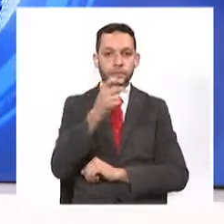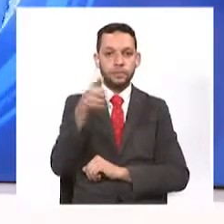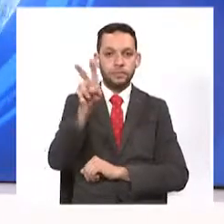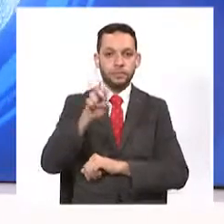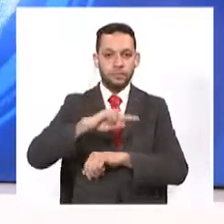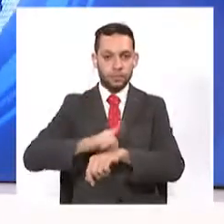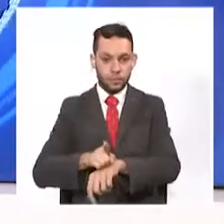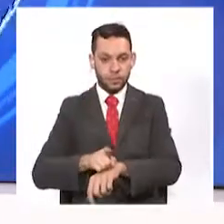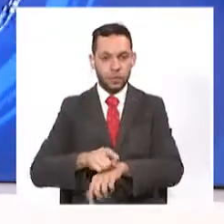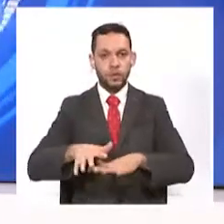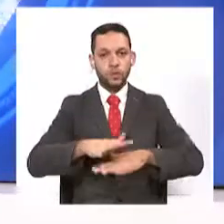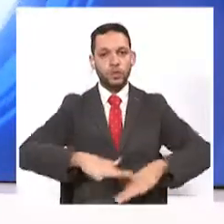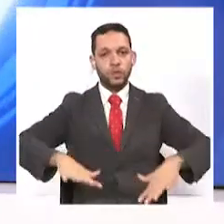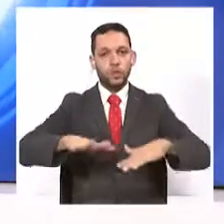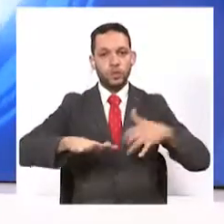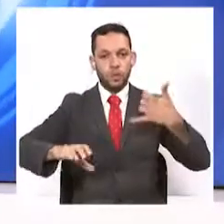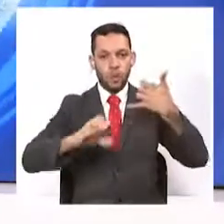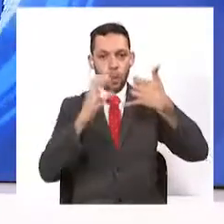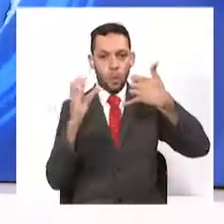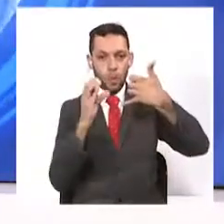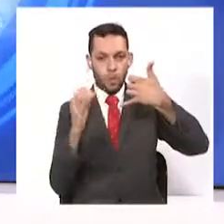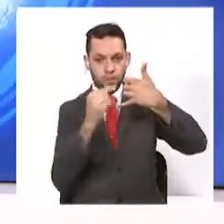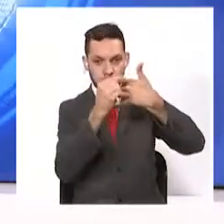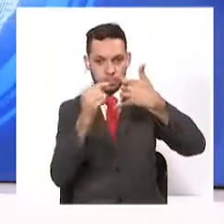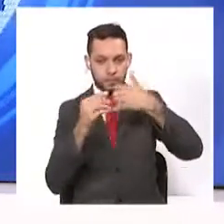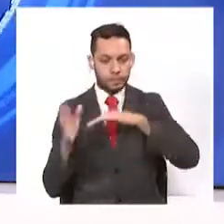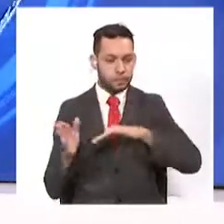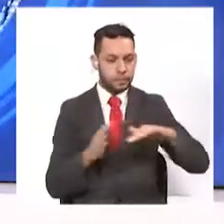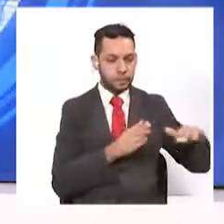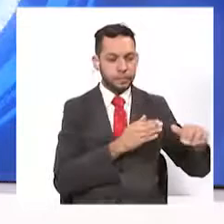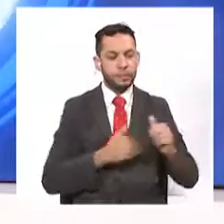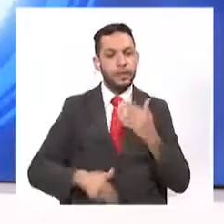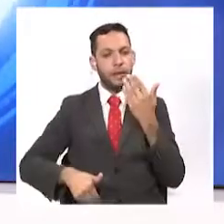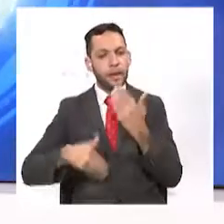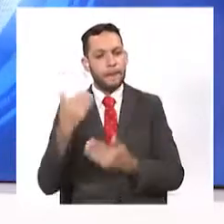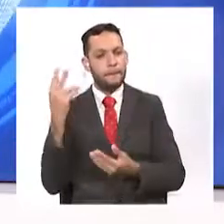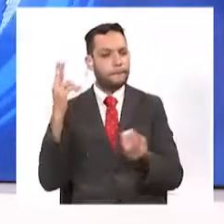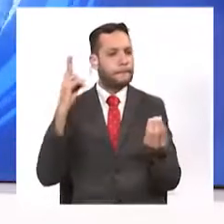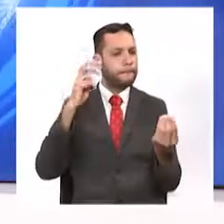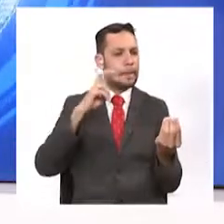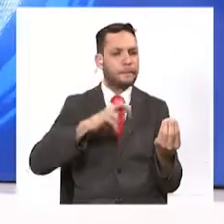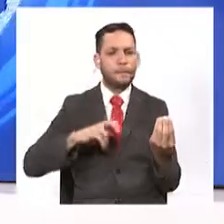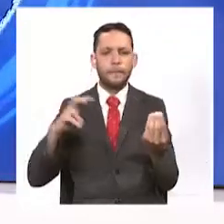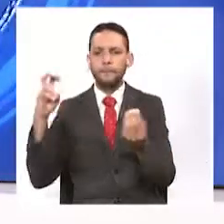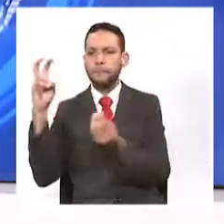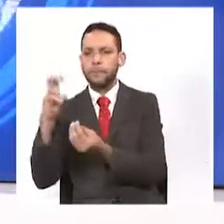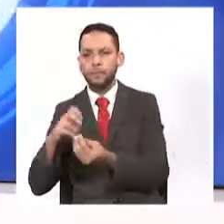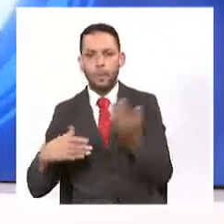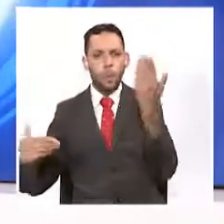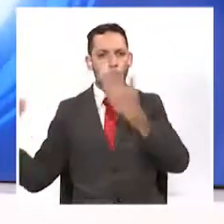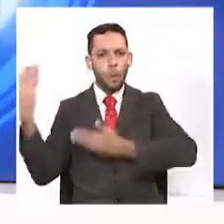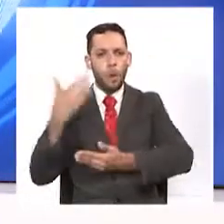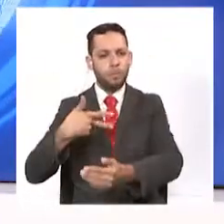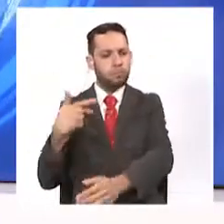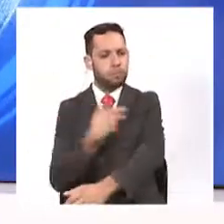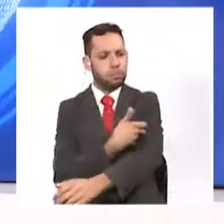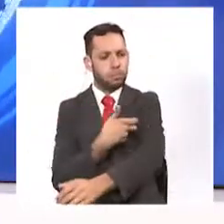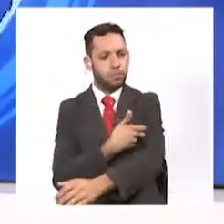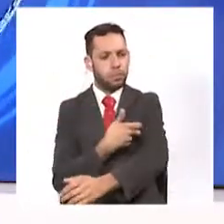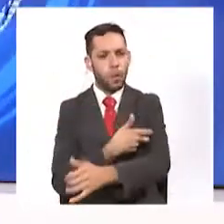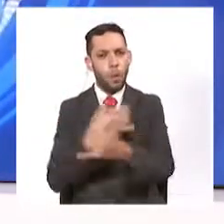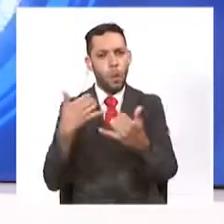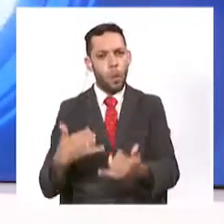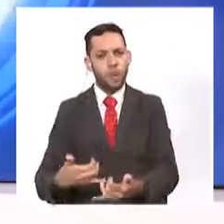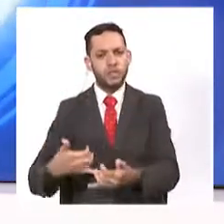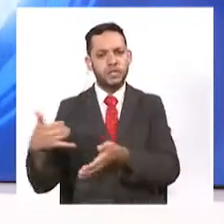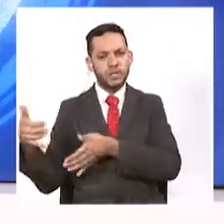minutos en el territorio nacional. Las investigaciones que a inicios de la pandemia apuntaban a evaluar la efectividad de la vacuna, ahora se estarían